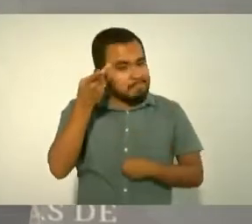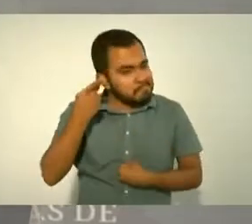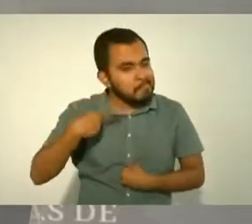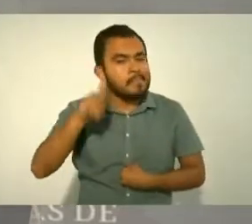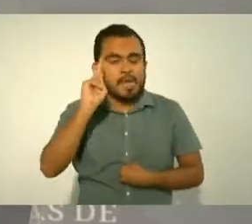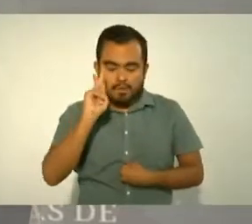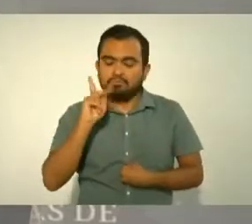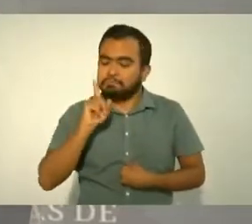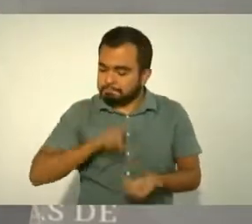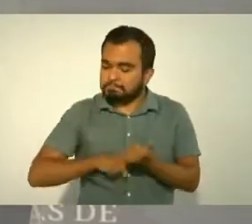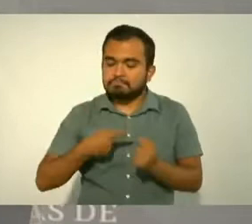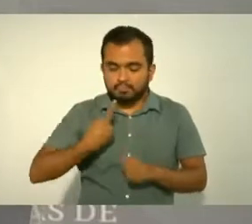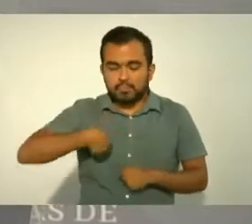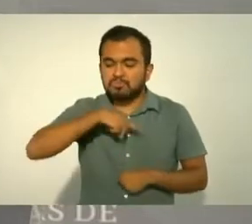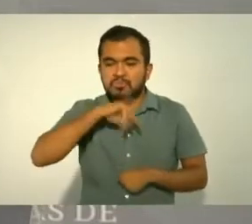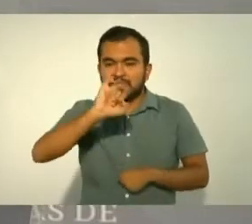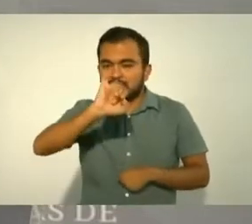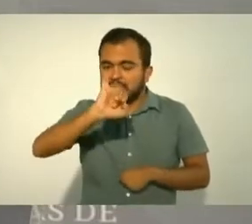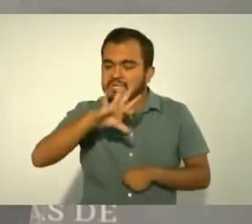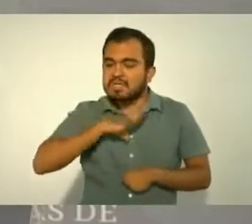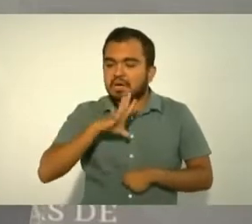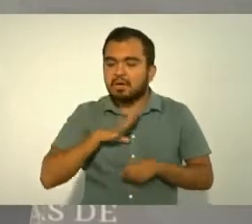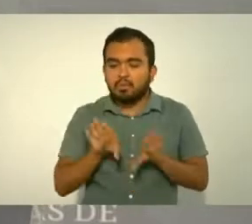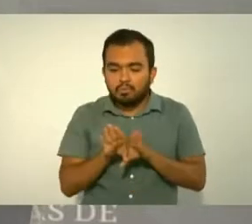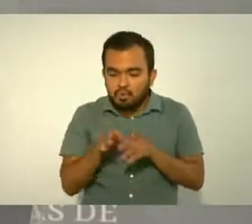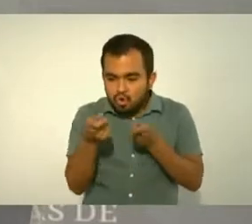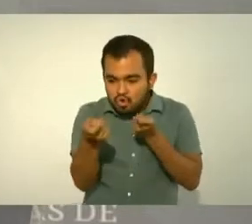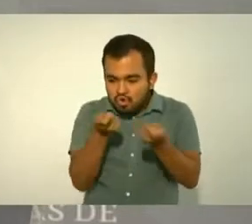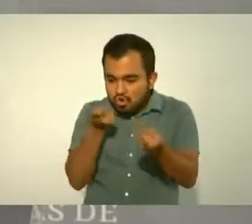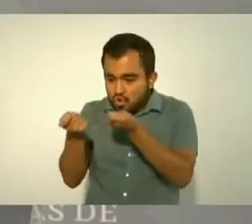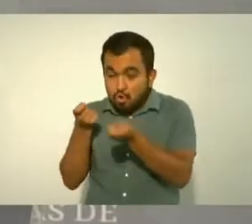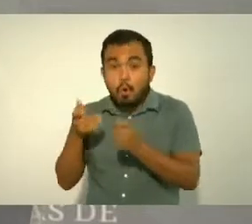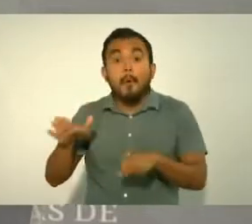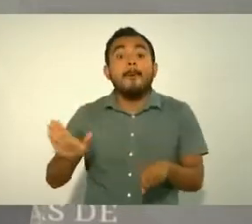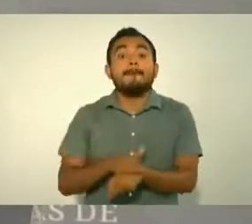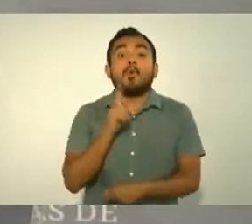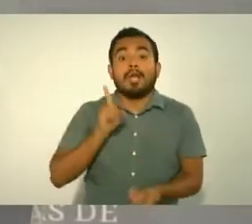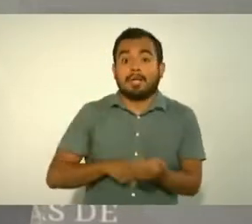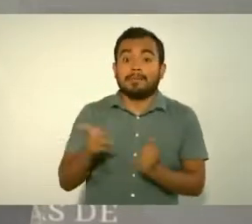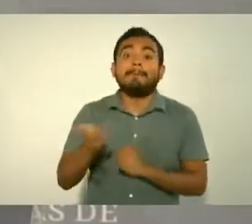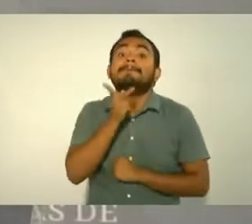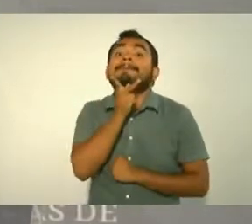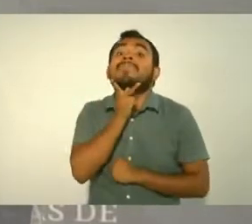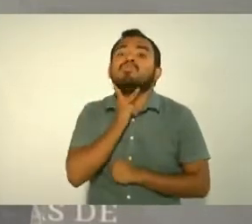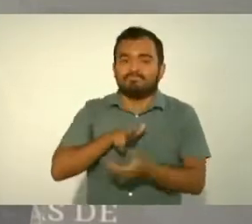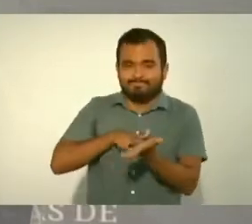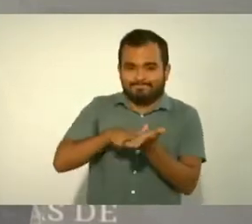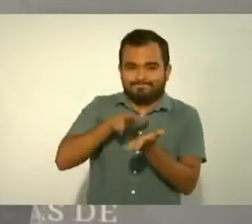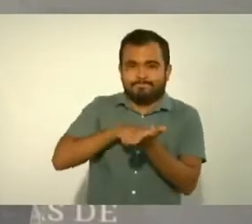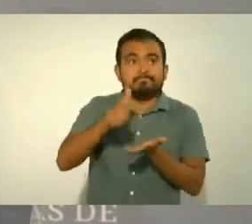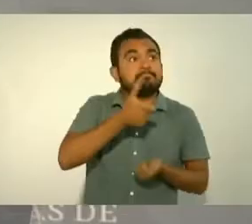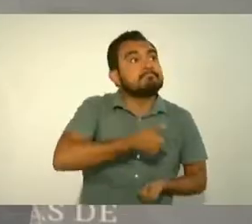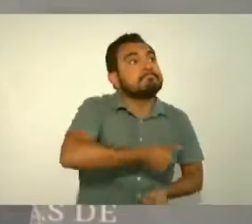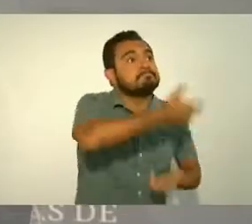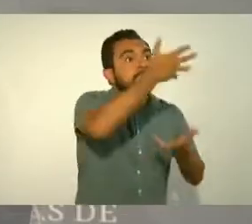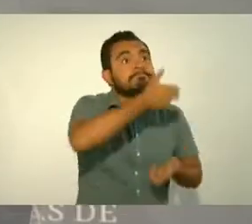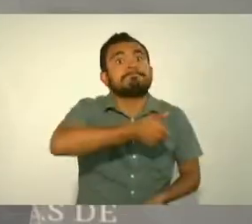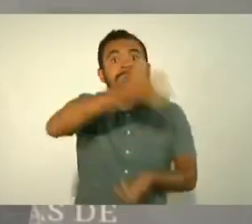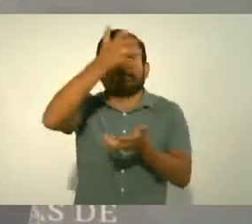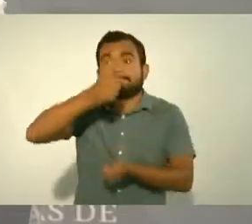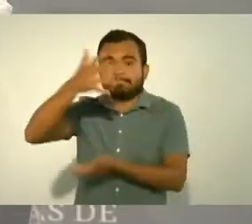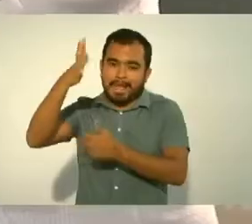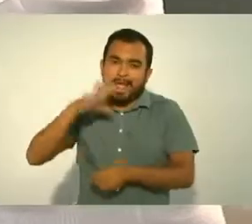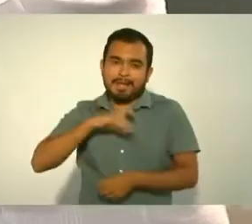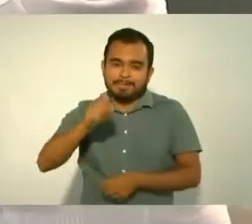porque lo que se está exportando de petróleo crudo como hay esta crisis se está